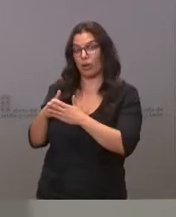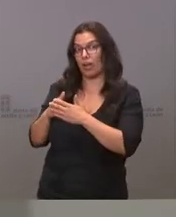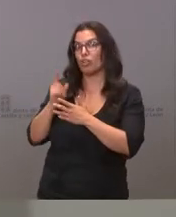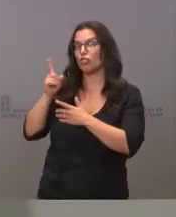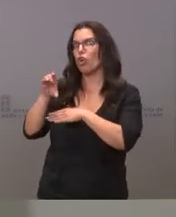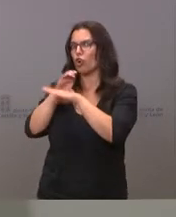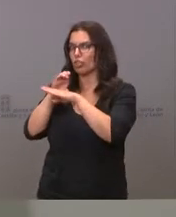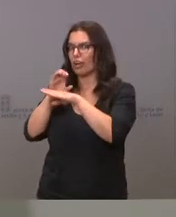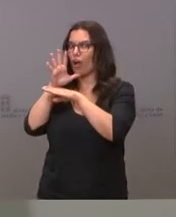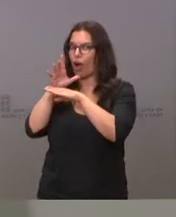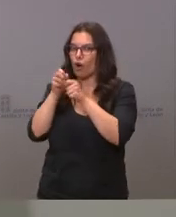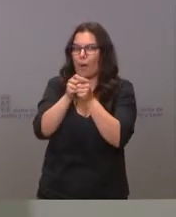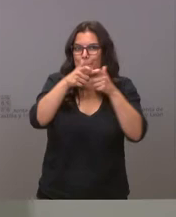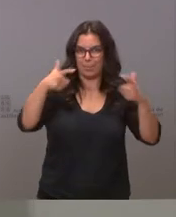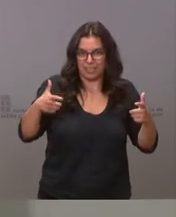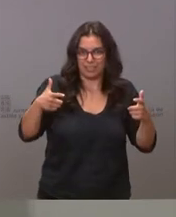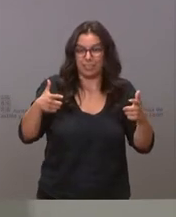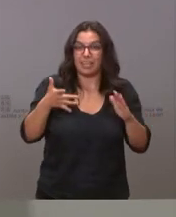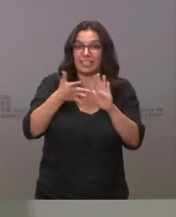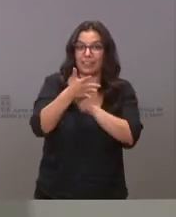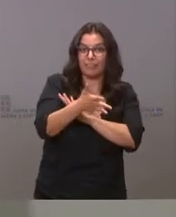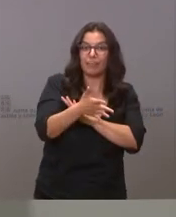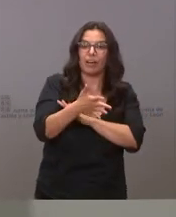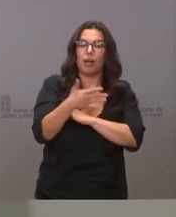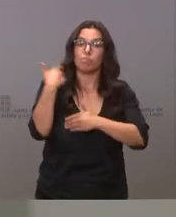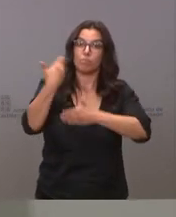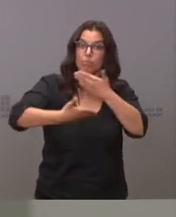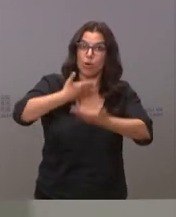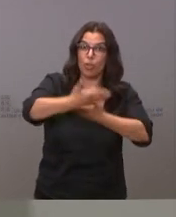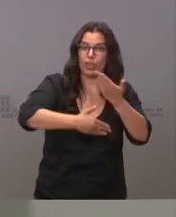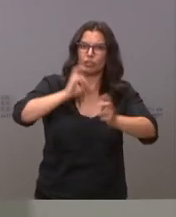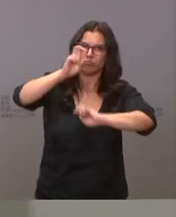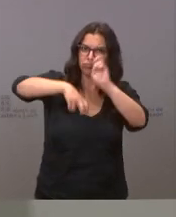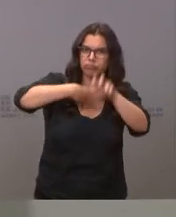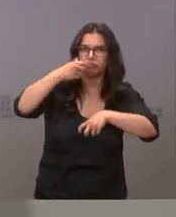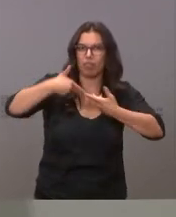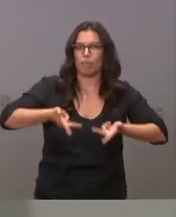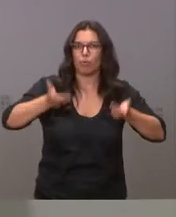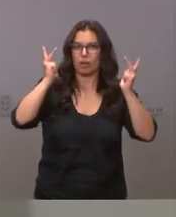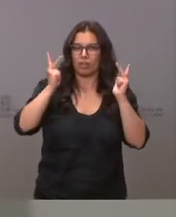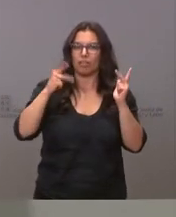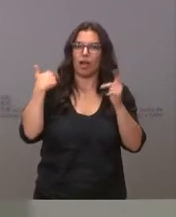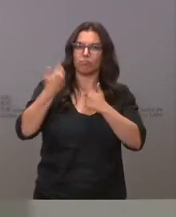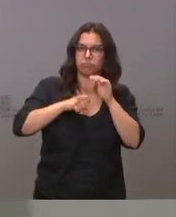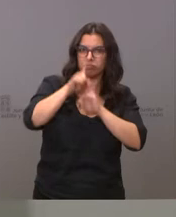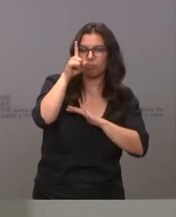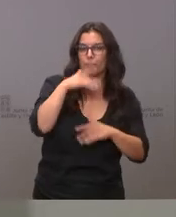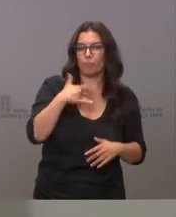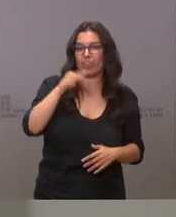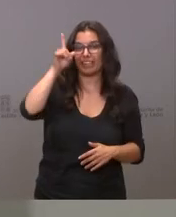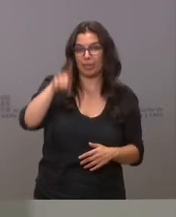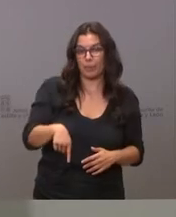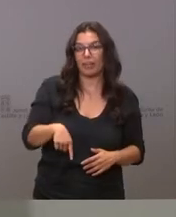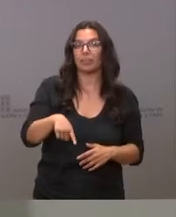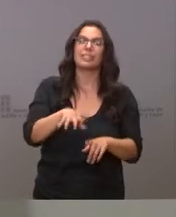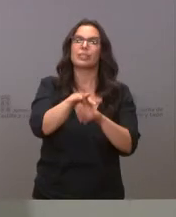consejeros. Esto nos permite reforzar, avanzar nuestro proceso de regeneración. También se va a reforzar el carácter